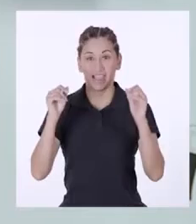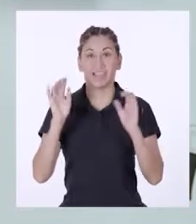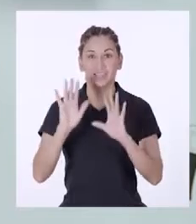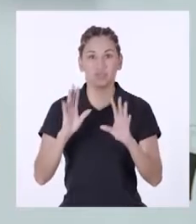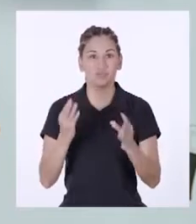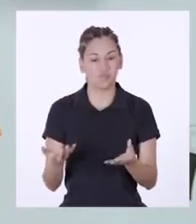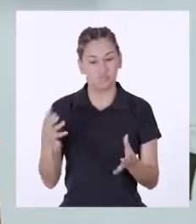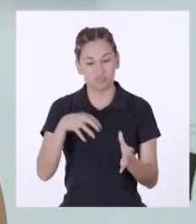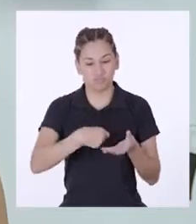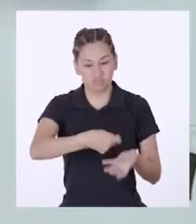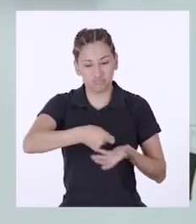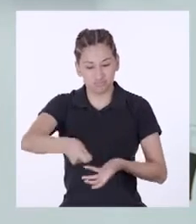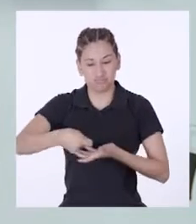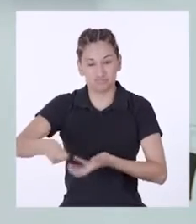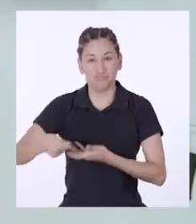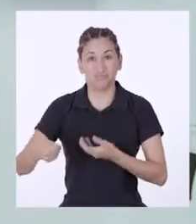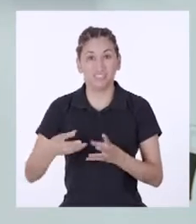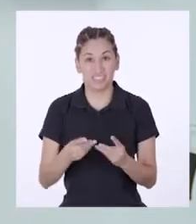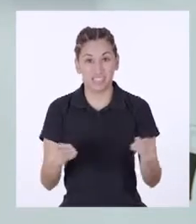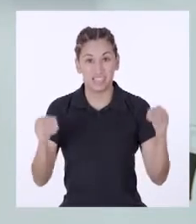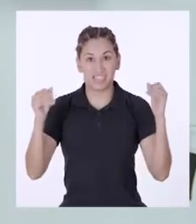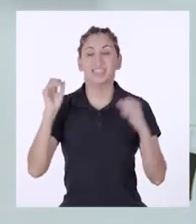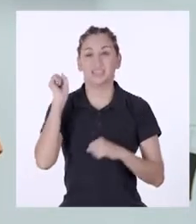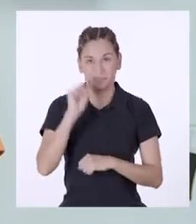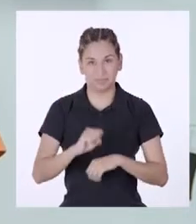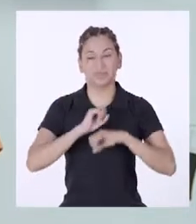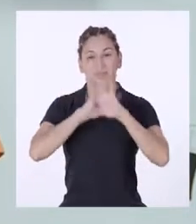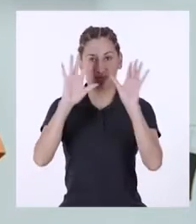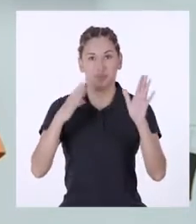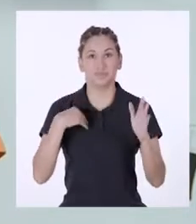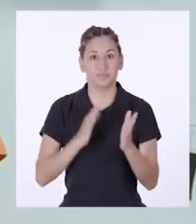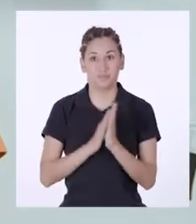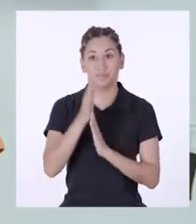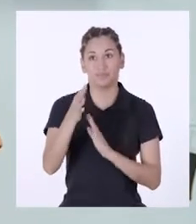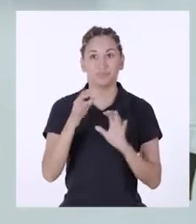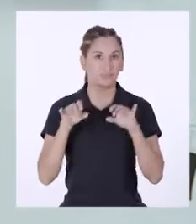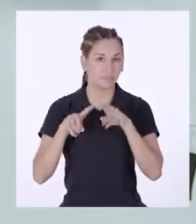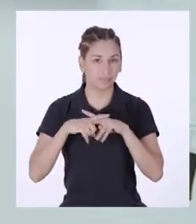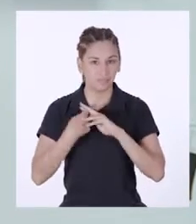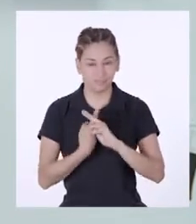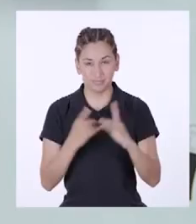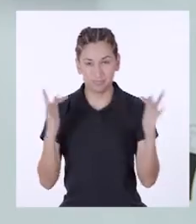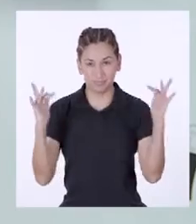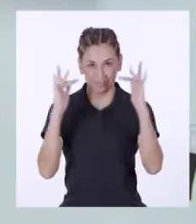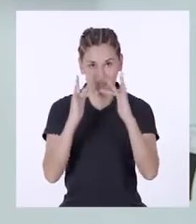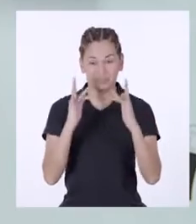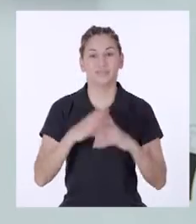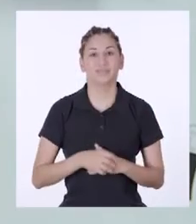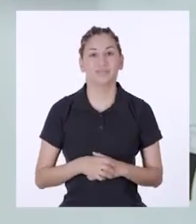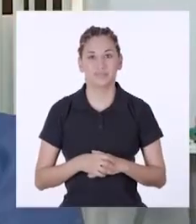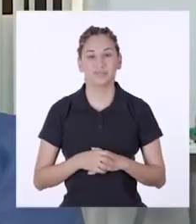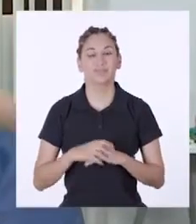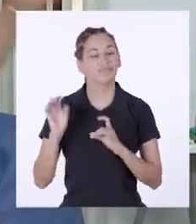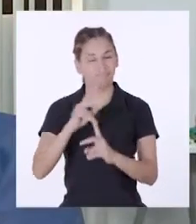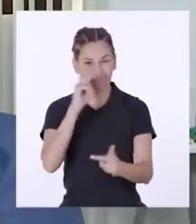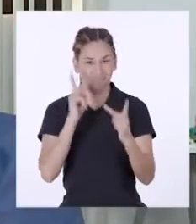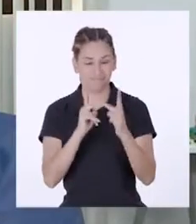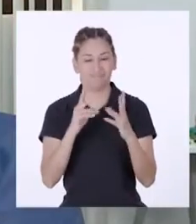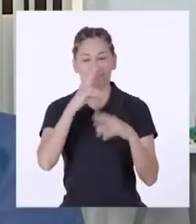su aplicación sobre el suelo. ¡Claro! Iré realizando la conexión.